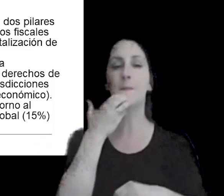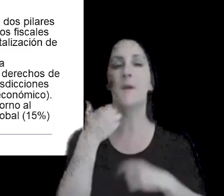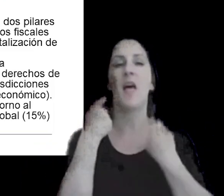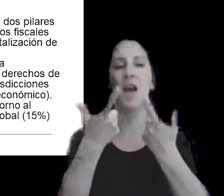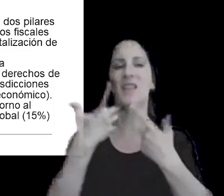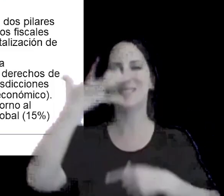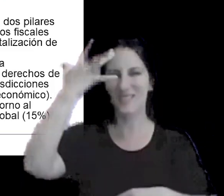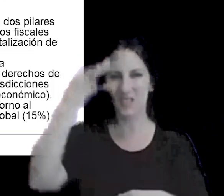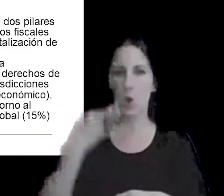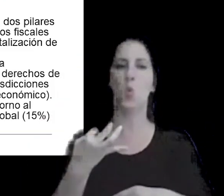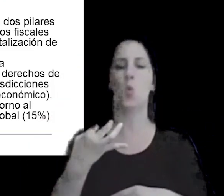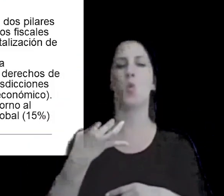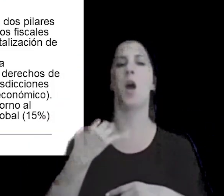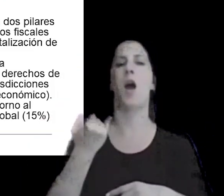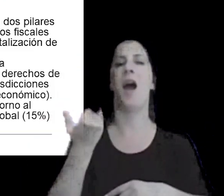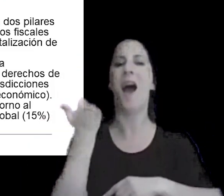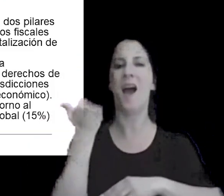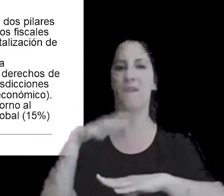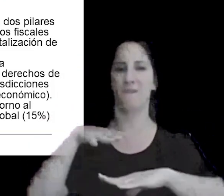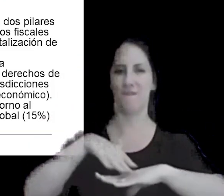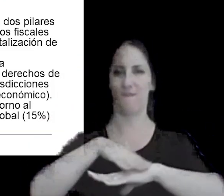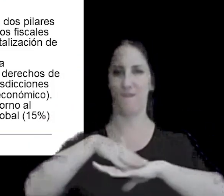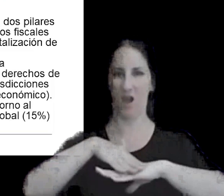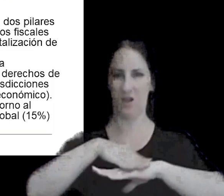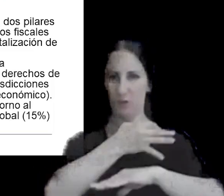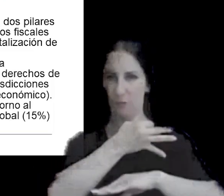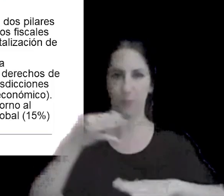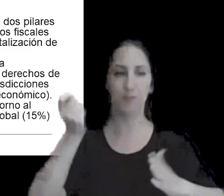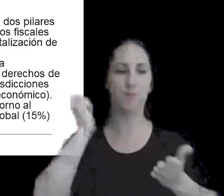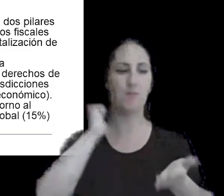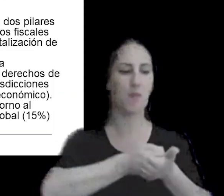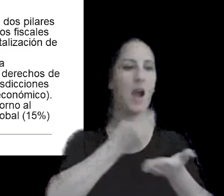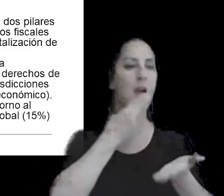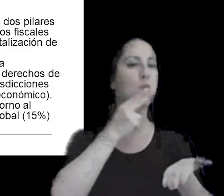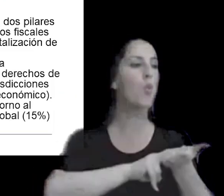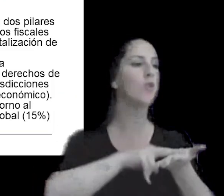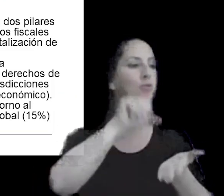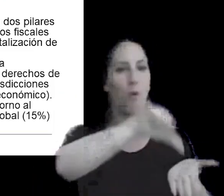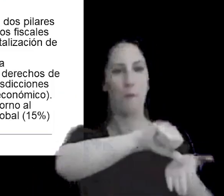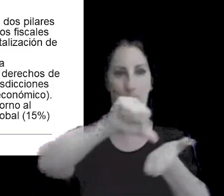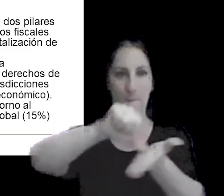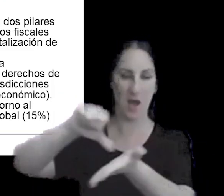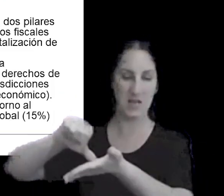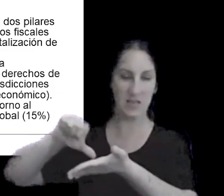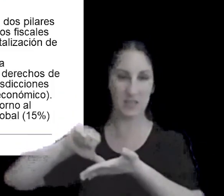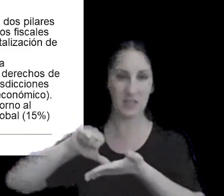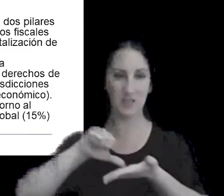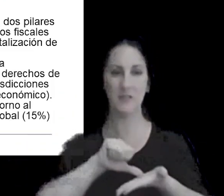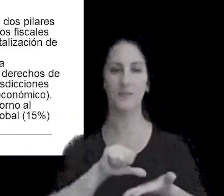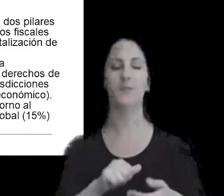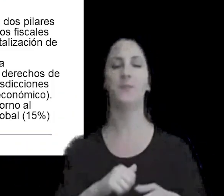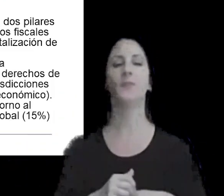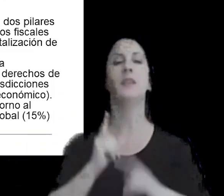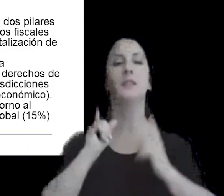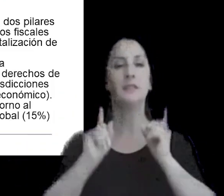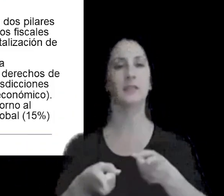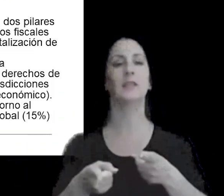base razonable de tributación en dichos países a través de nexo